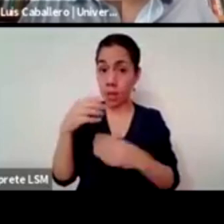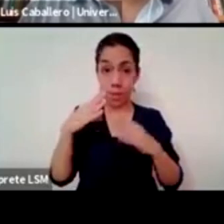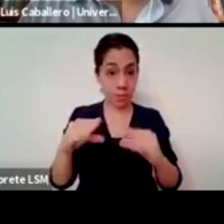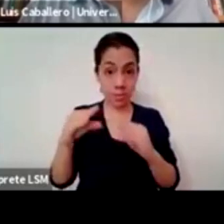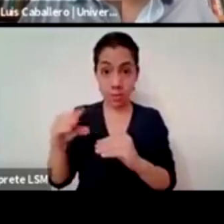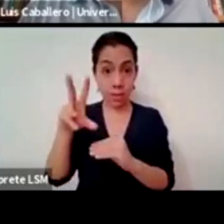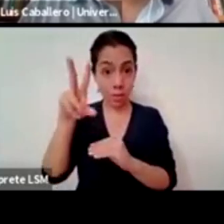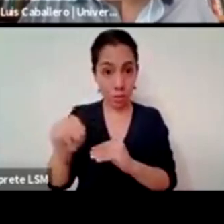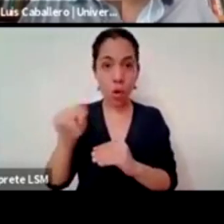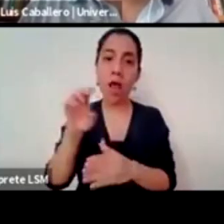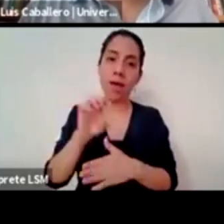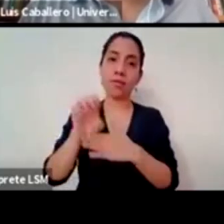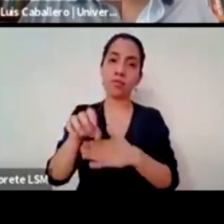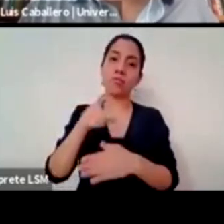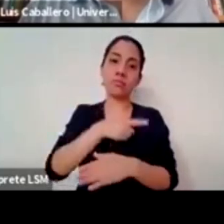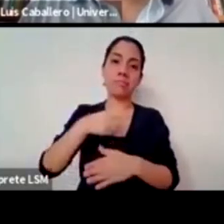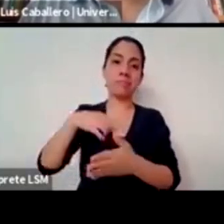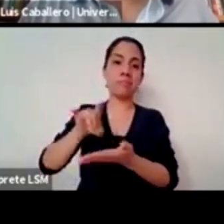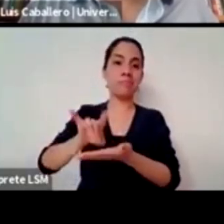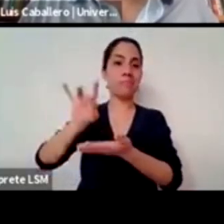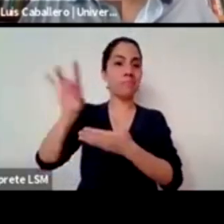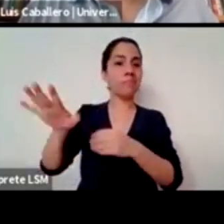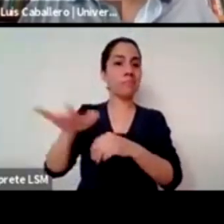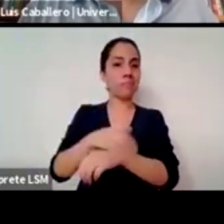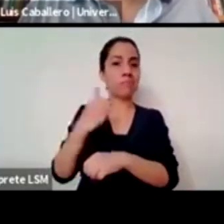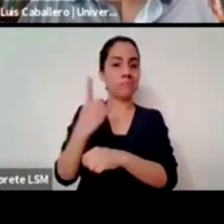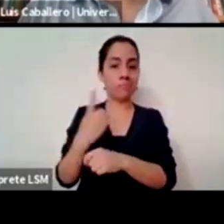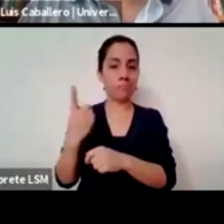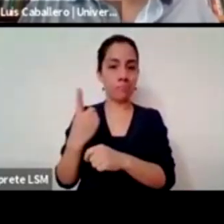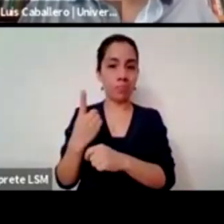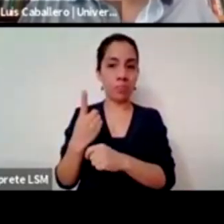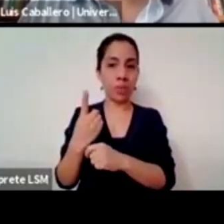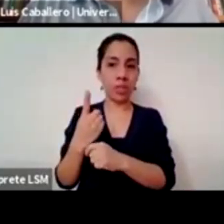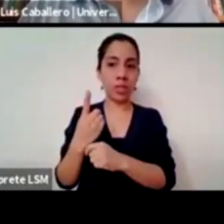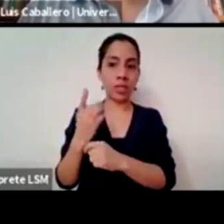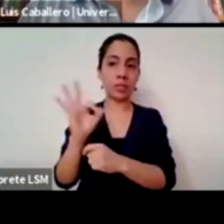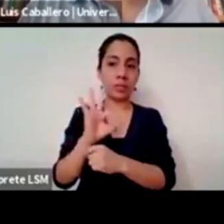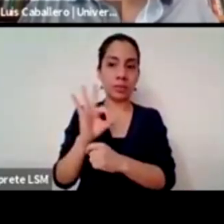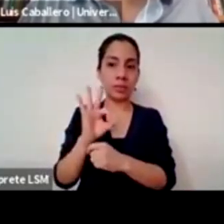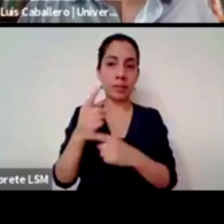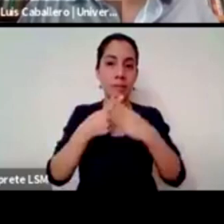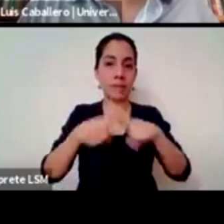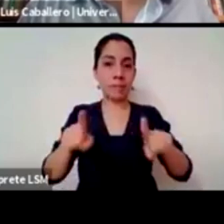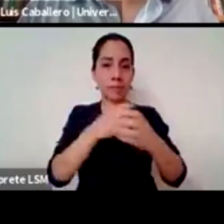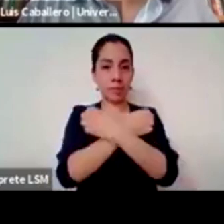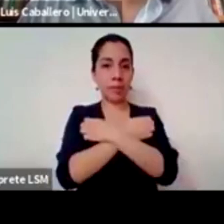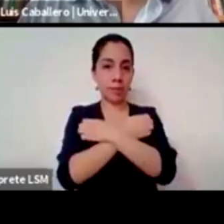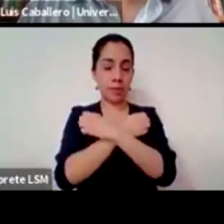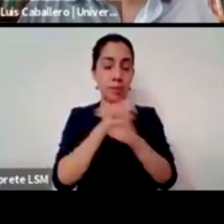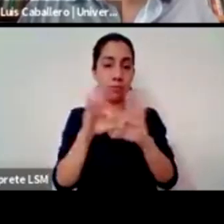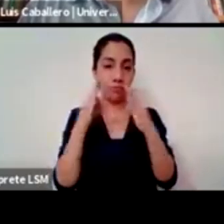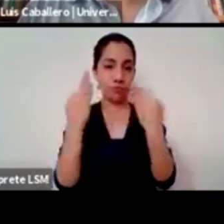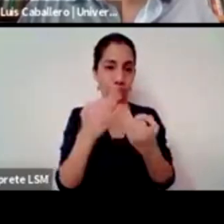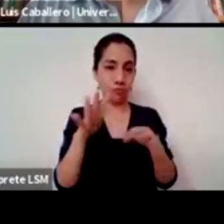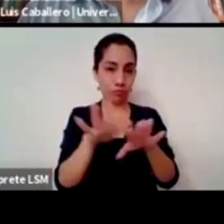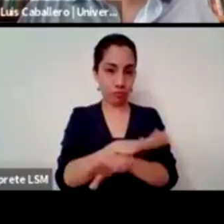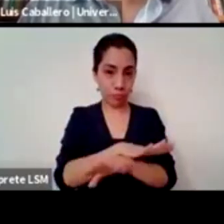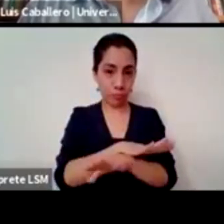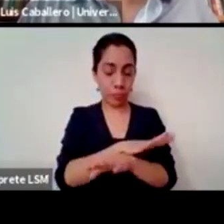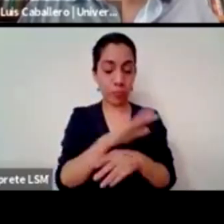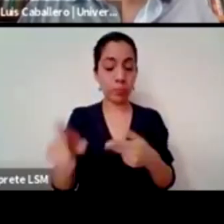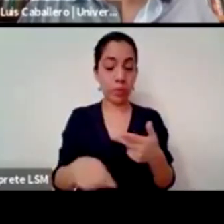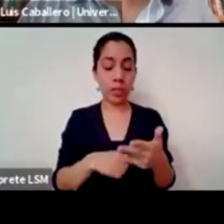expulsado si pertenece al cuerpo de la educación pública ¿no? y finalmente la